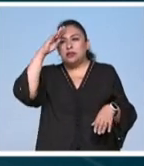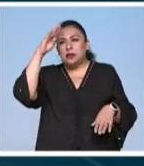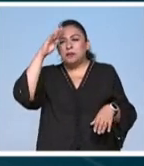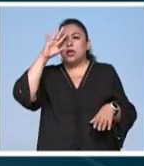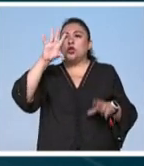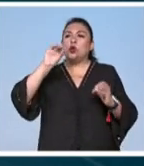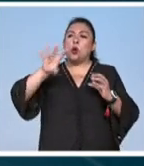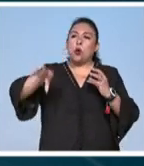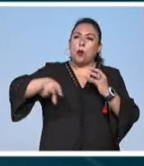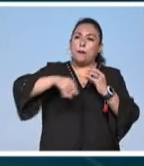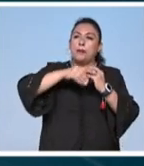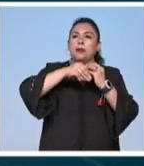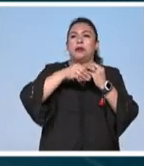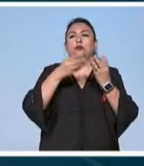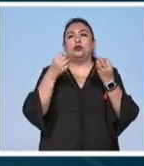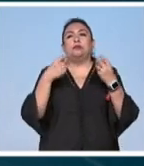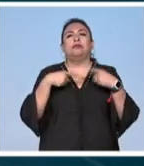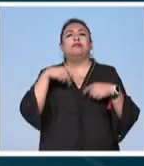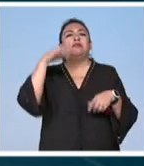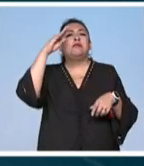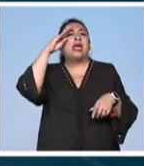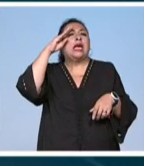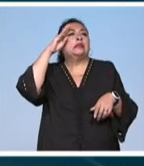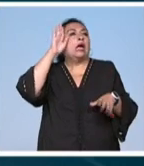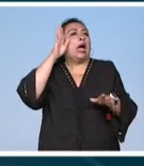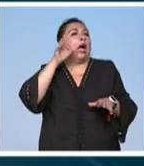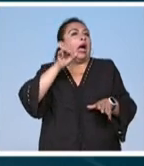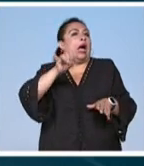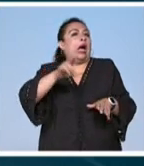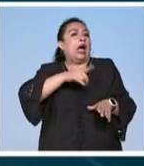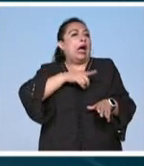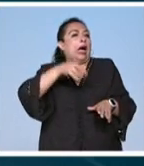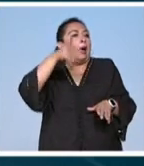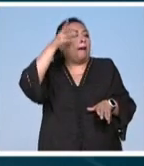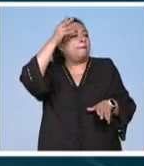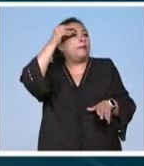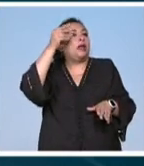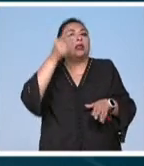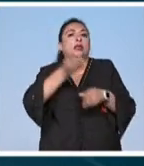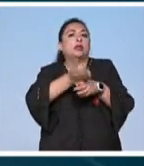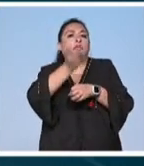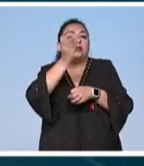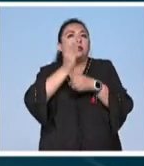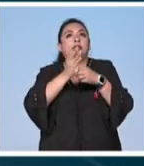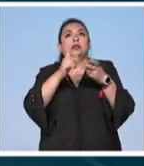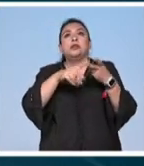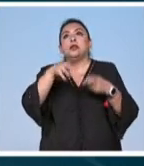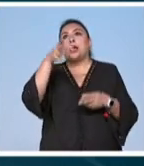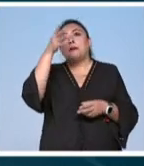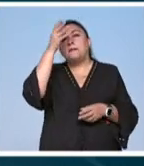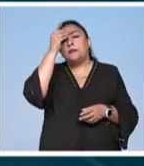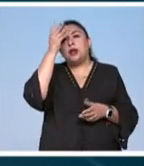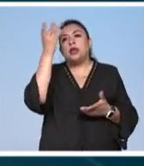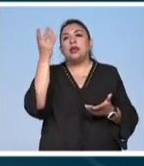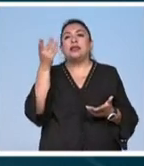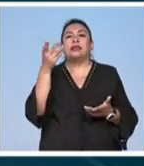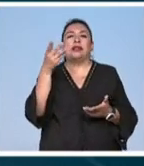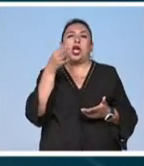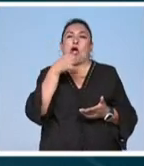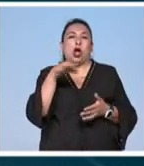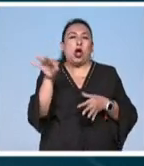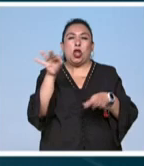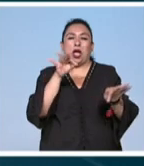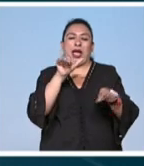complementar lo que mucha gente cree firmemente porque lo aprendió con los chistes lo aprendió con los albures